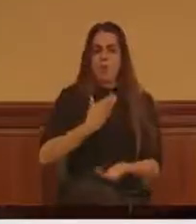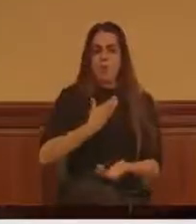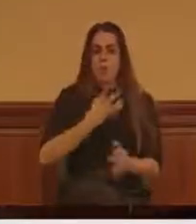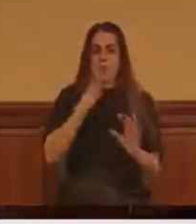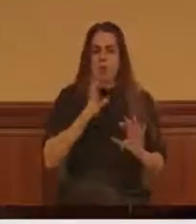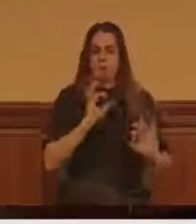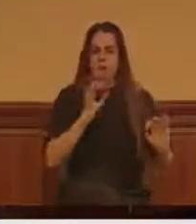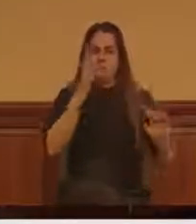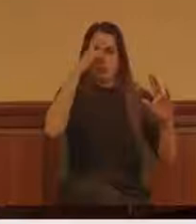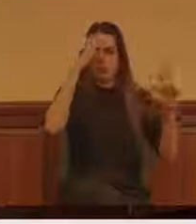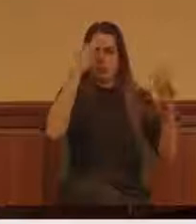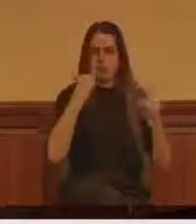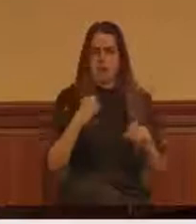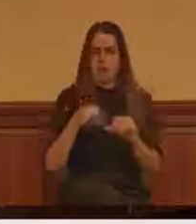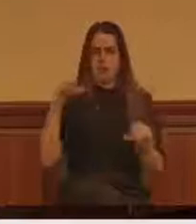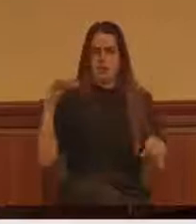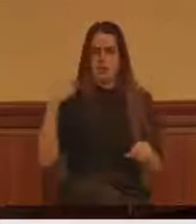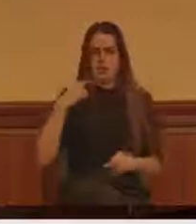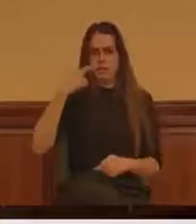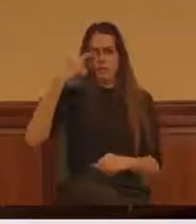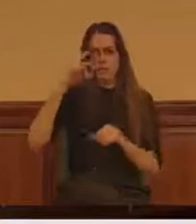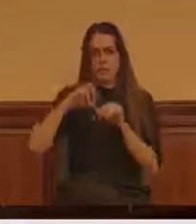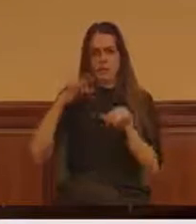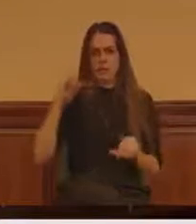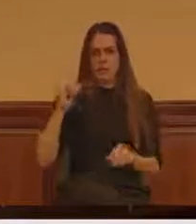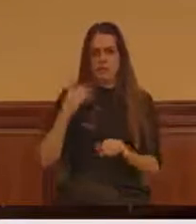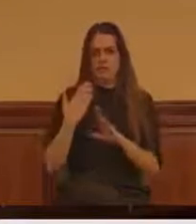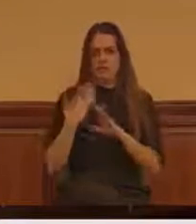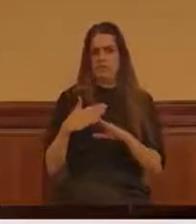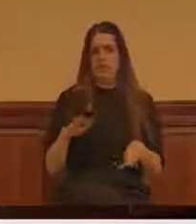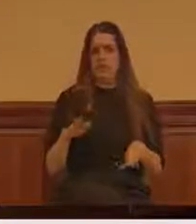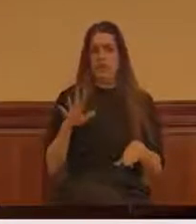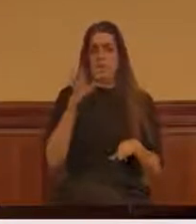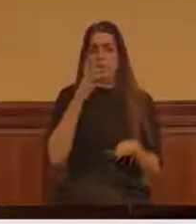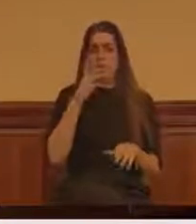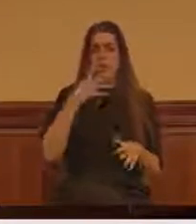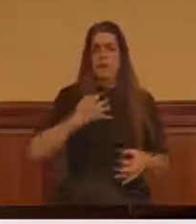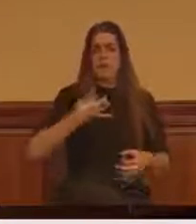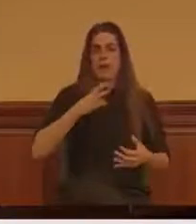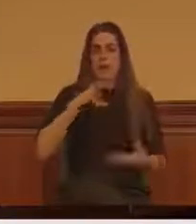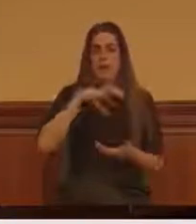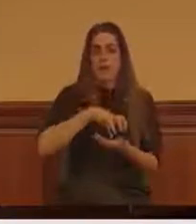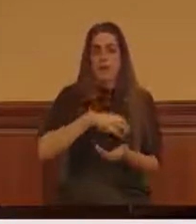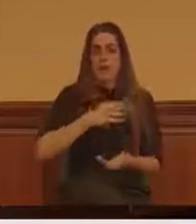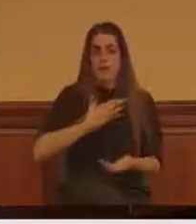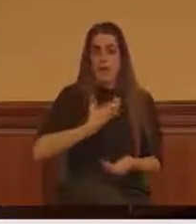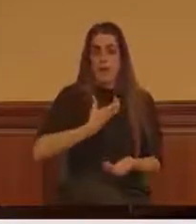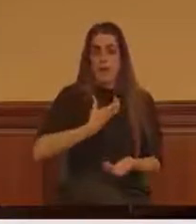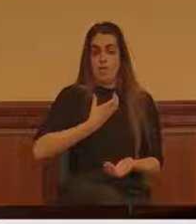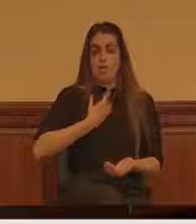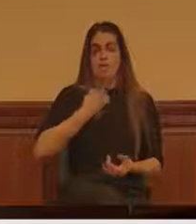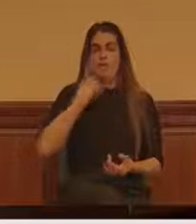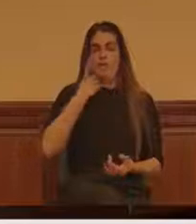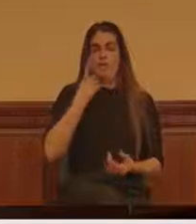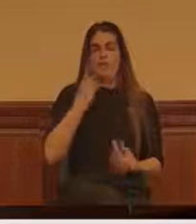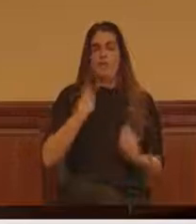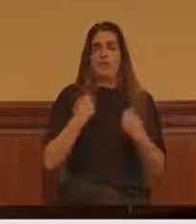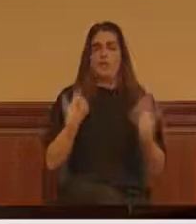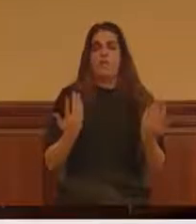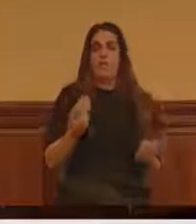para conocer la realidad del municipio sobre bienestar social.